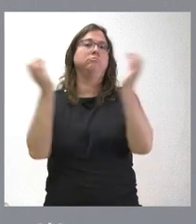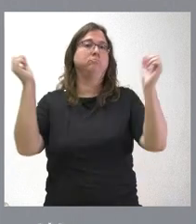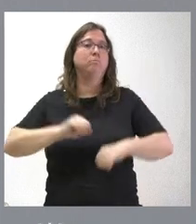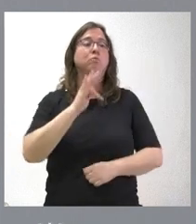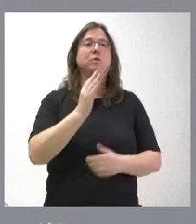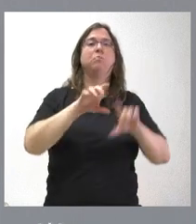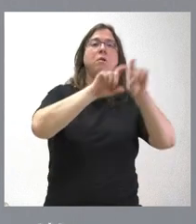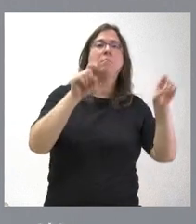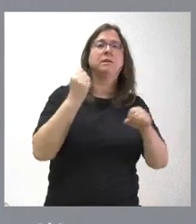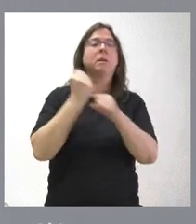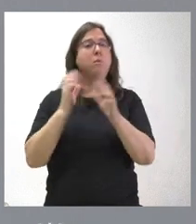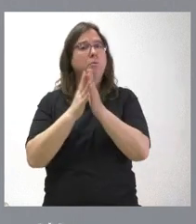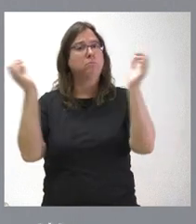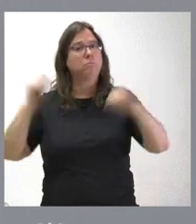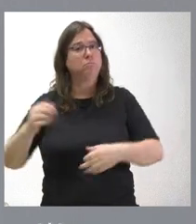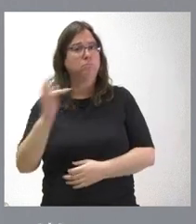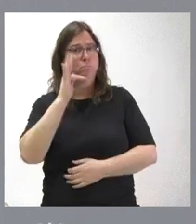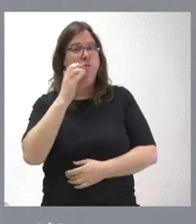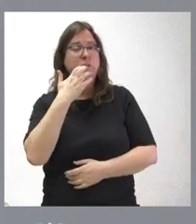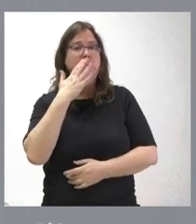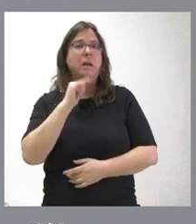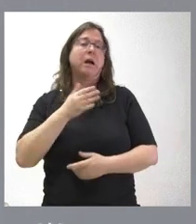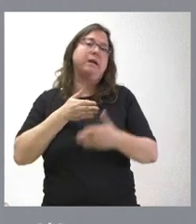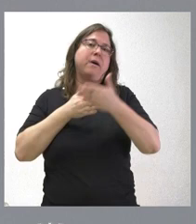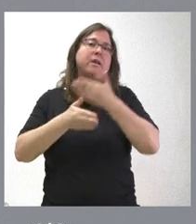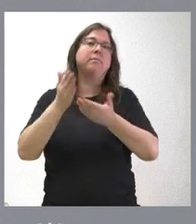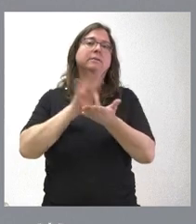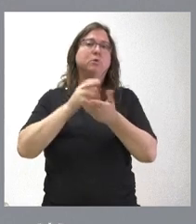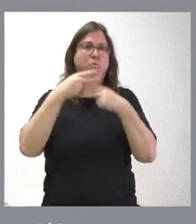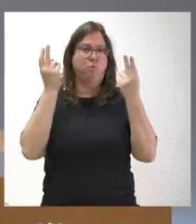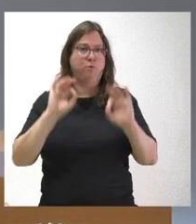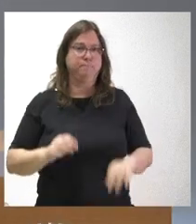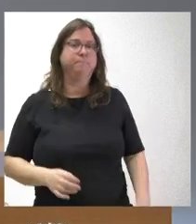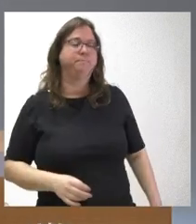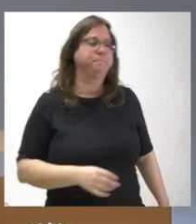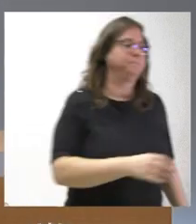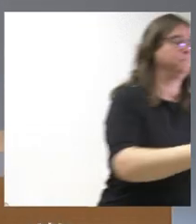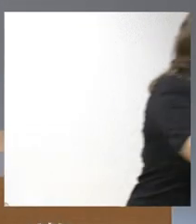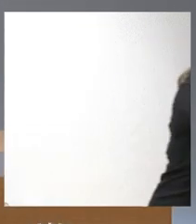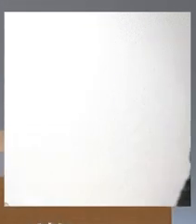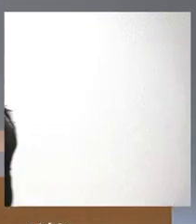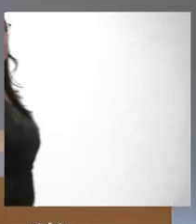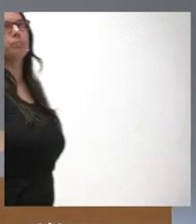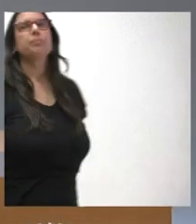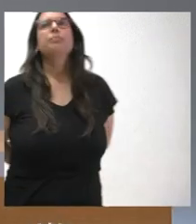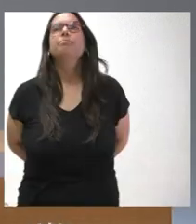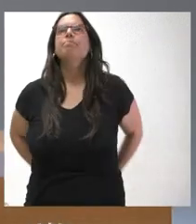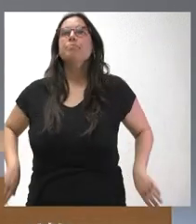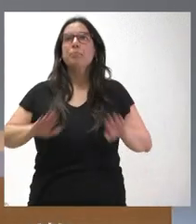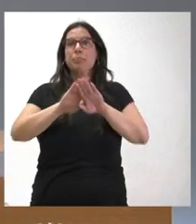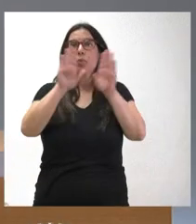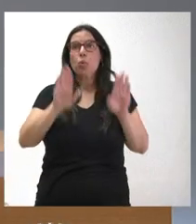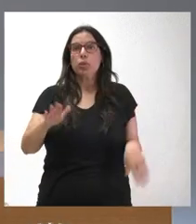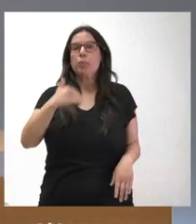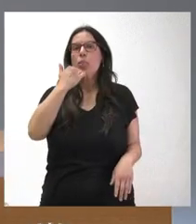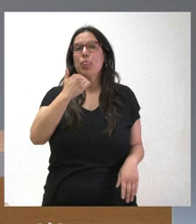trabajadores y es positivo, especialmente, cuando se produce en torno a servicio público estas características. Cerramos este turno en Zamora con Carlos Gil de la